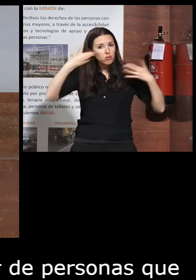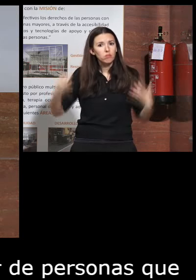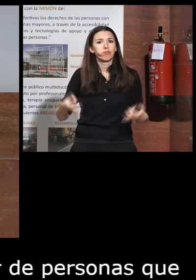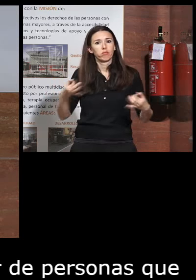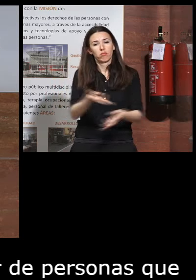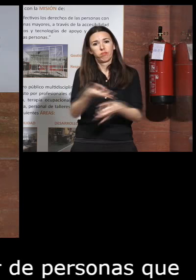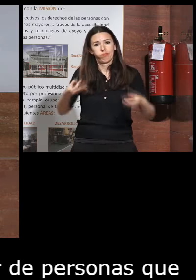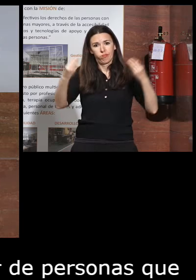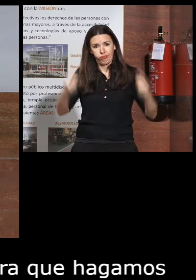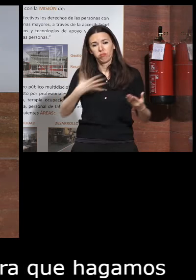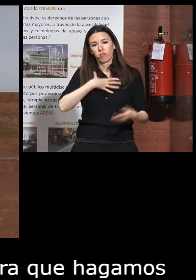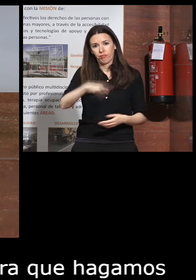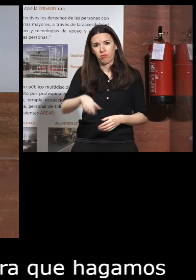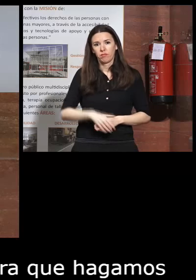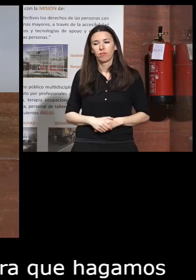eficaz y viable